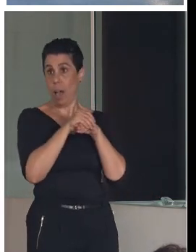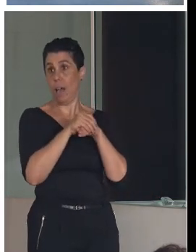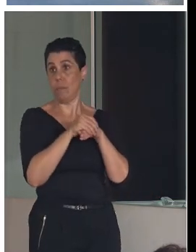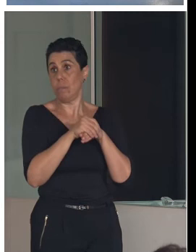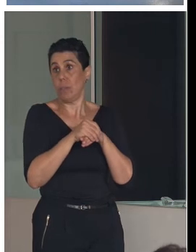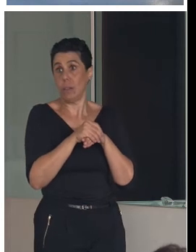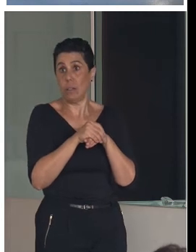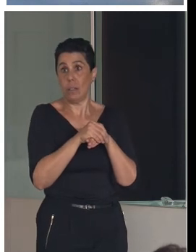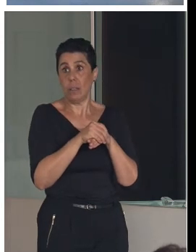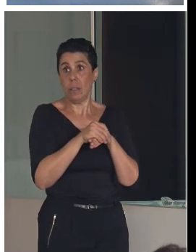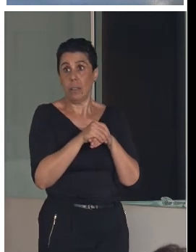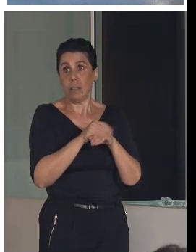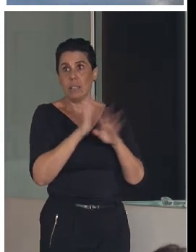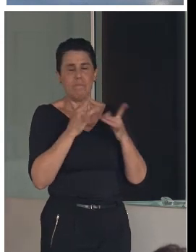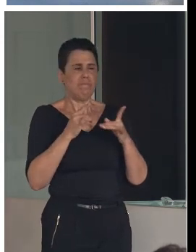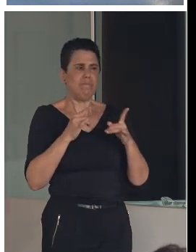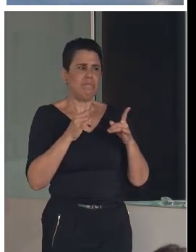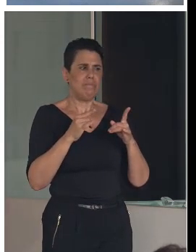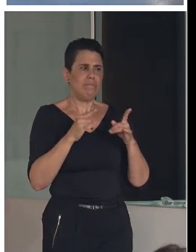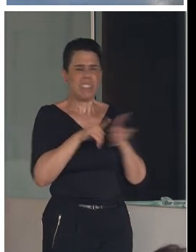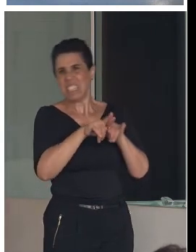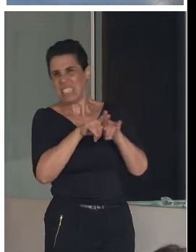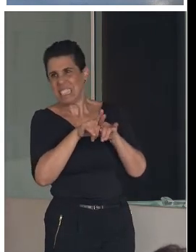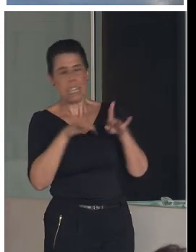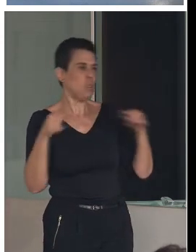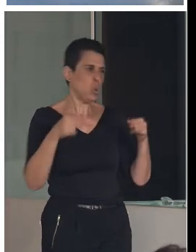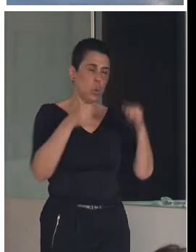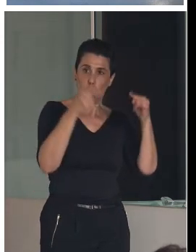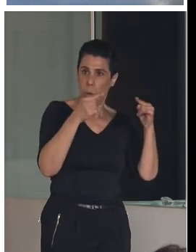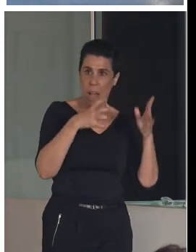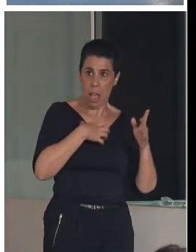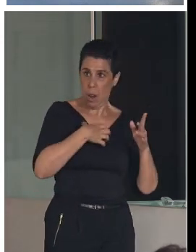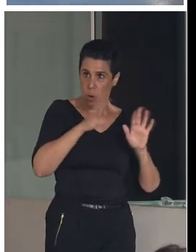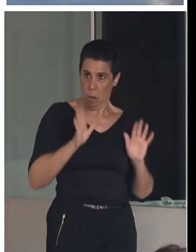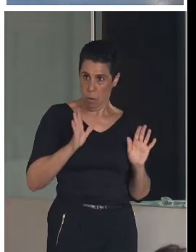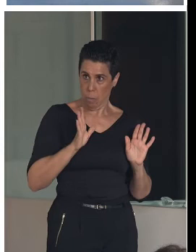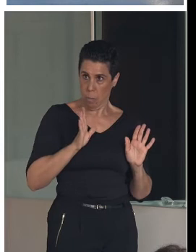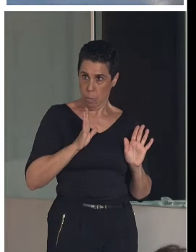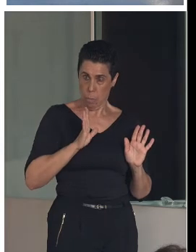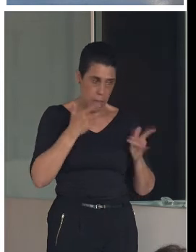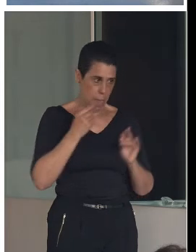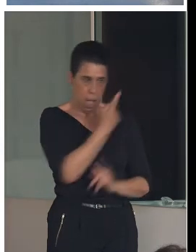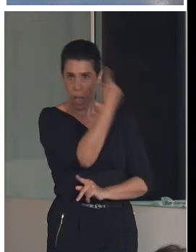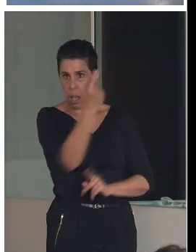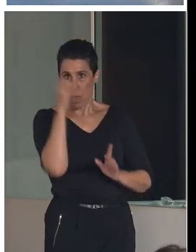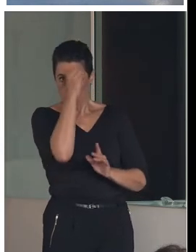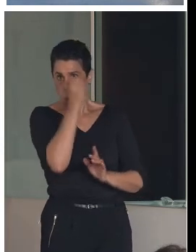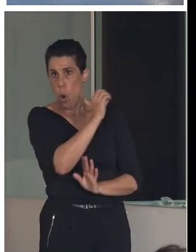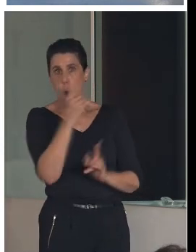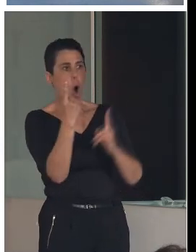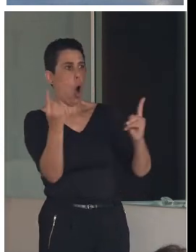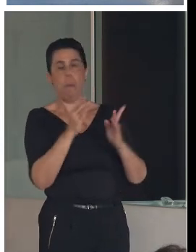Y no se pueden generar fricciones, sino al revés, cada uno en su sitio, pero yo no vivo en Tobed, también quería aclarar eso. Yo vivo